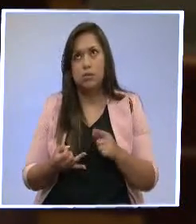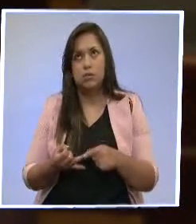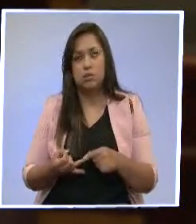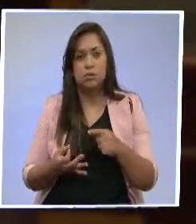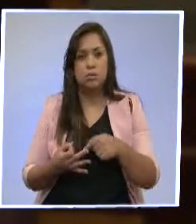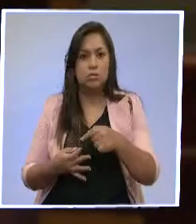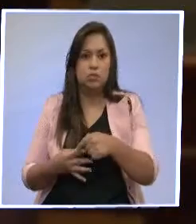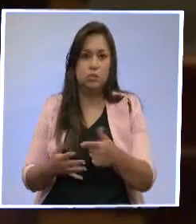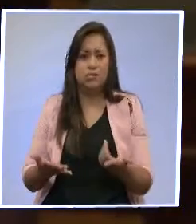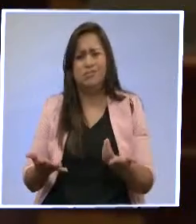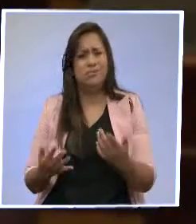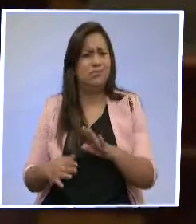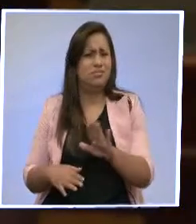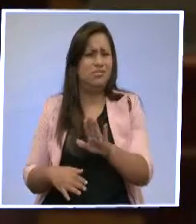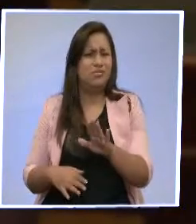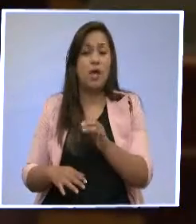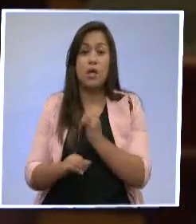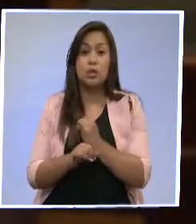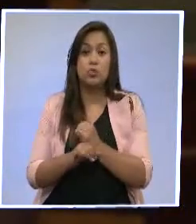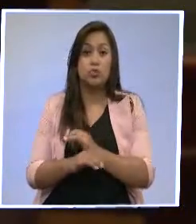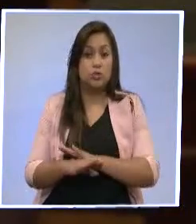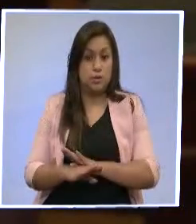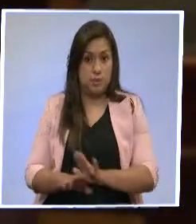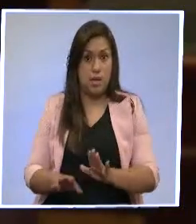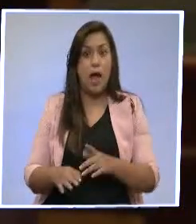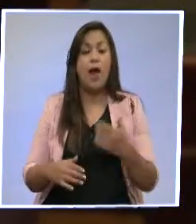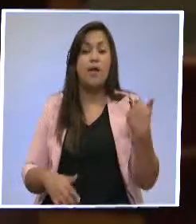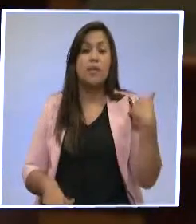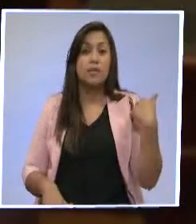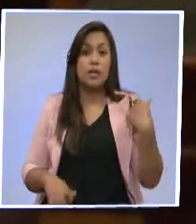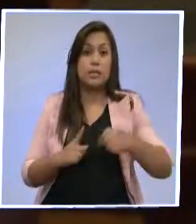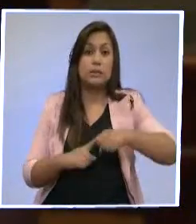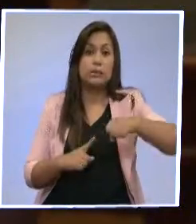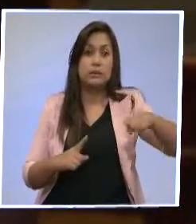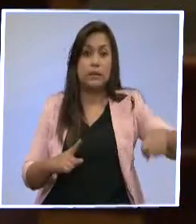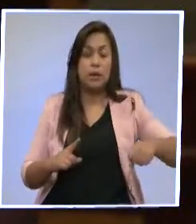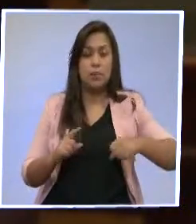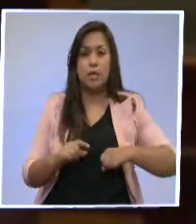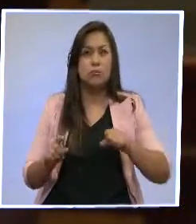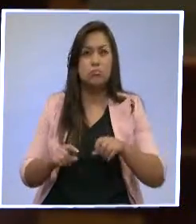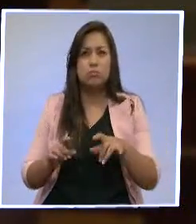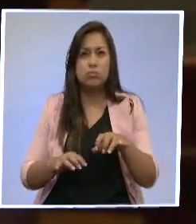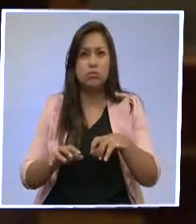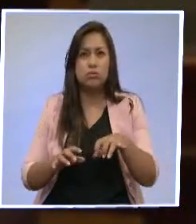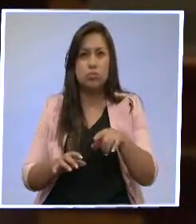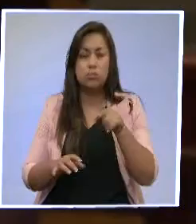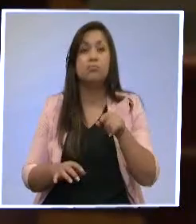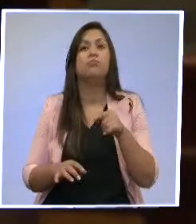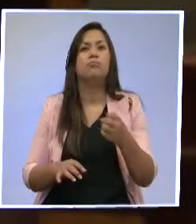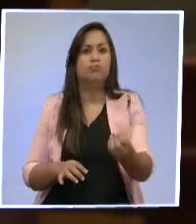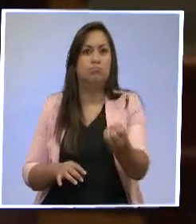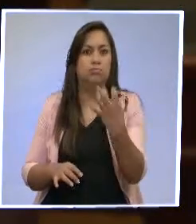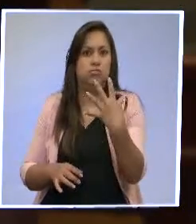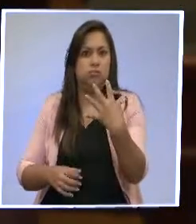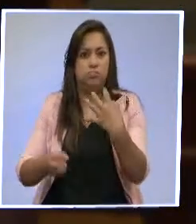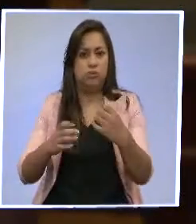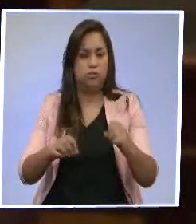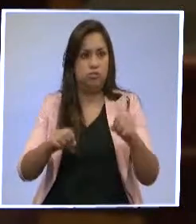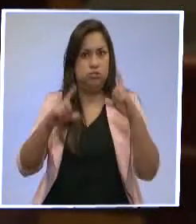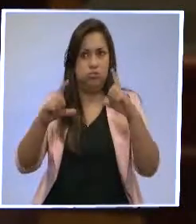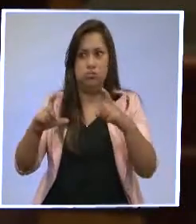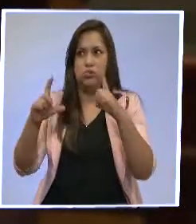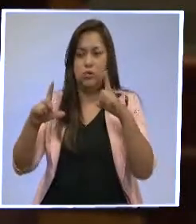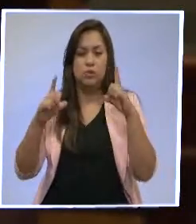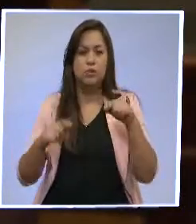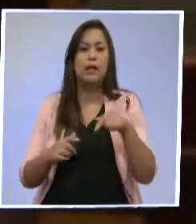las instituciones van a tener esta plataforma que pueden acceder y pueden visualizar tranquilamente todos los datos. Pero también